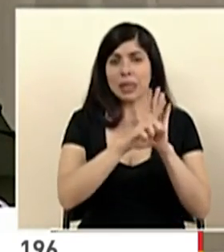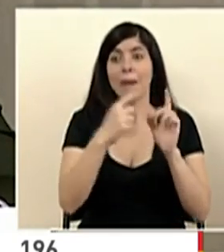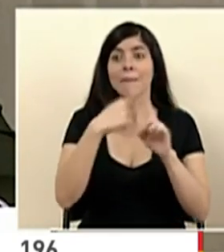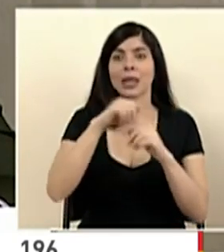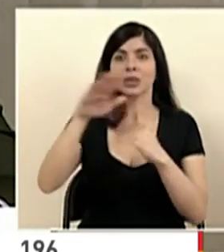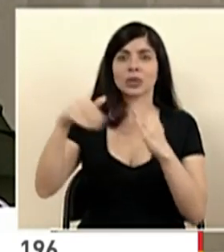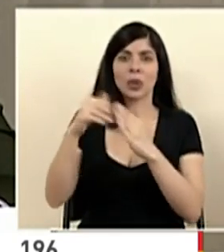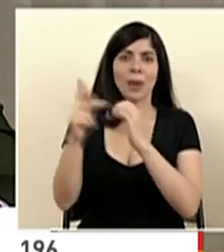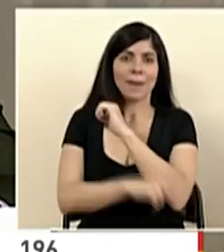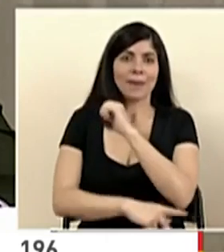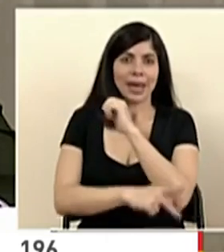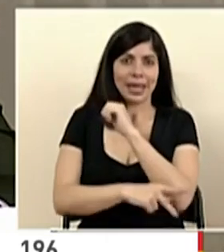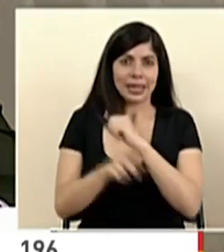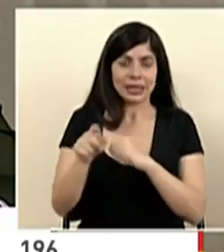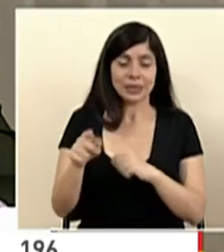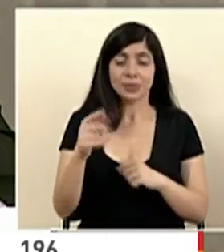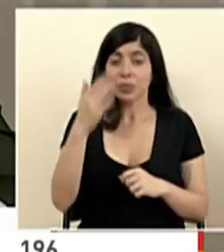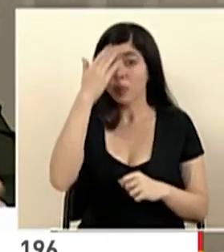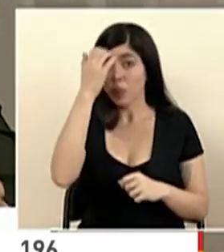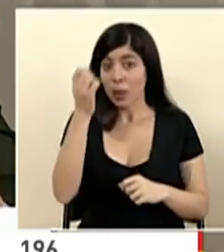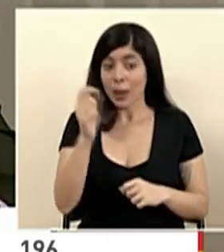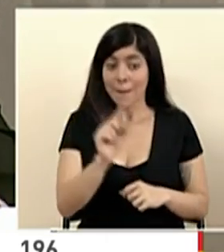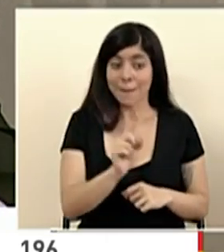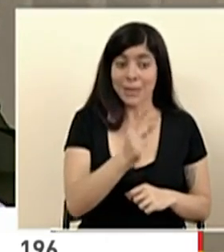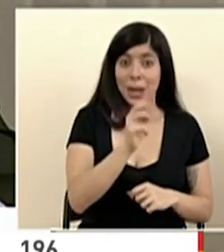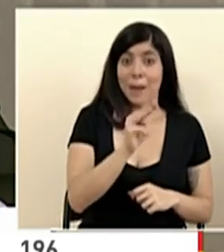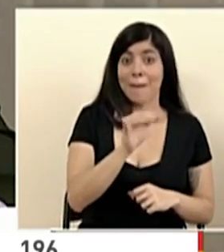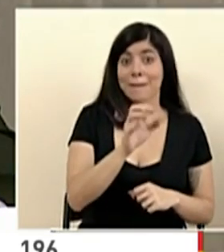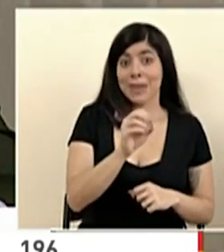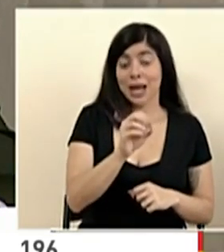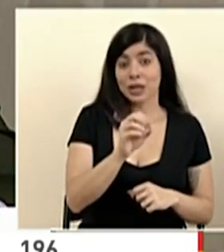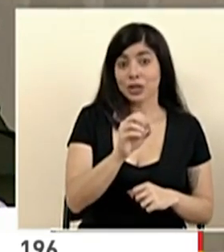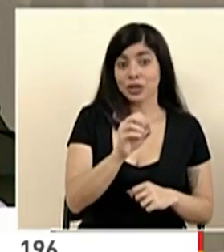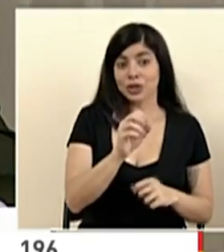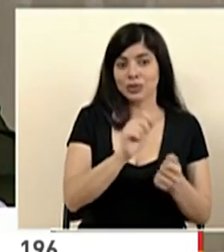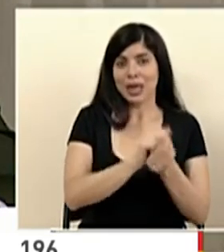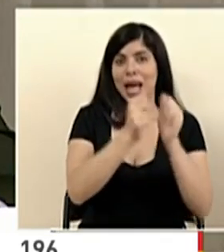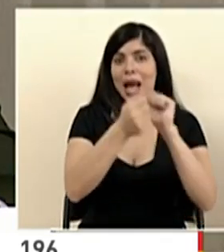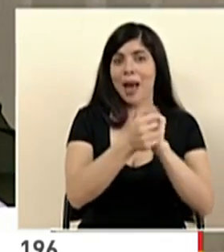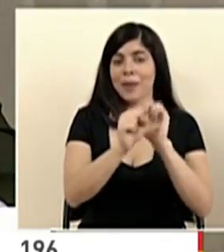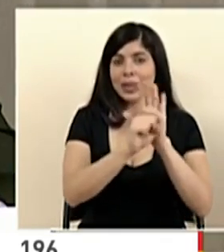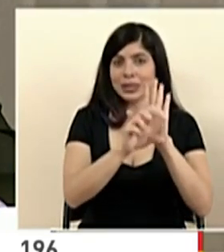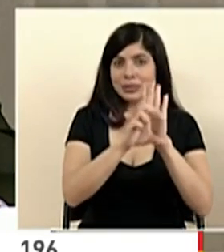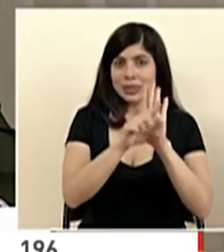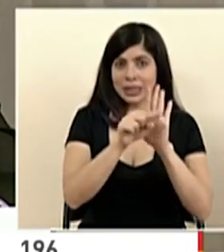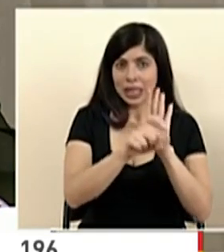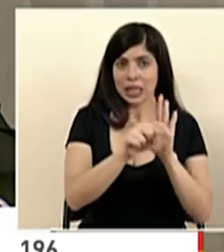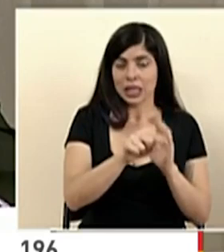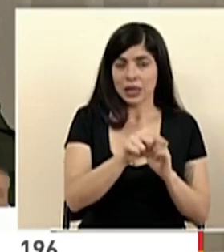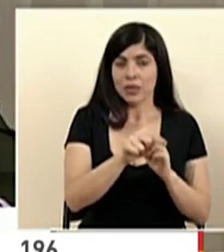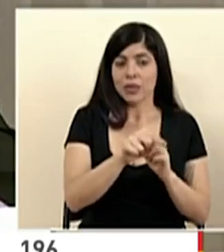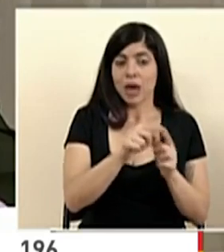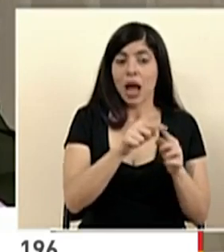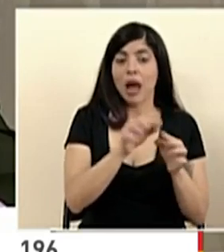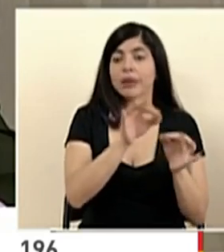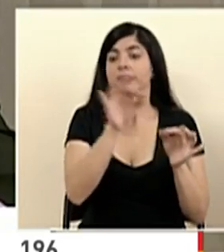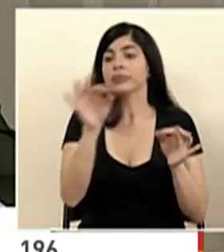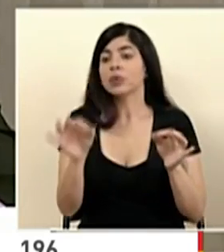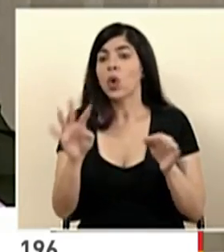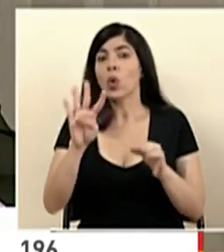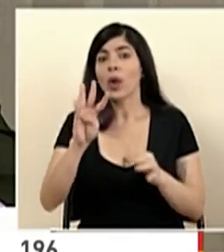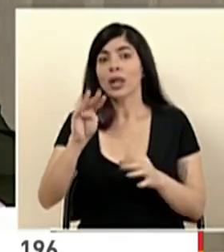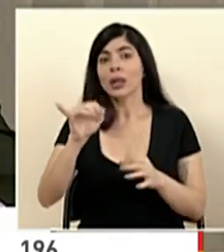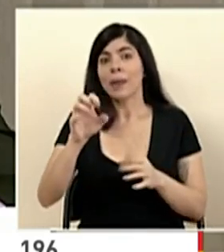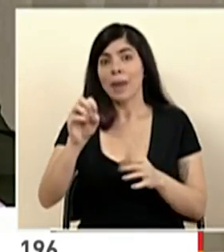país, dado que el día 1 de mayo será la elección en la Asamblea Legislativa y será hasta el 4 de mayo